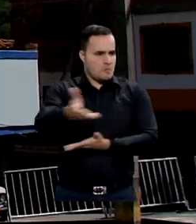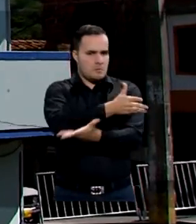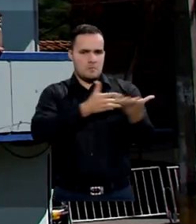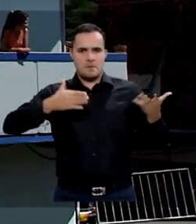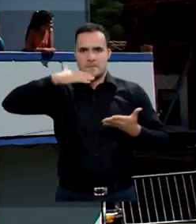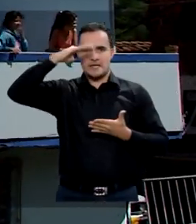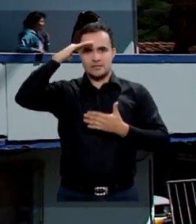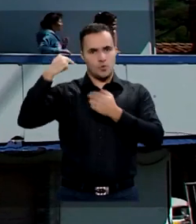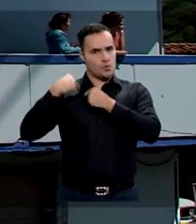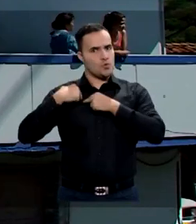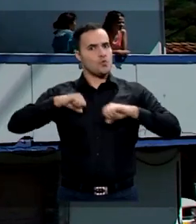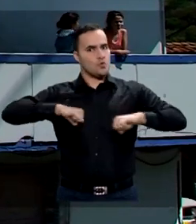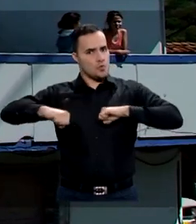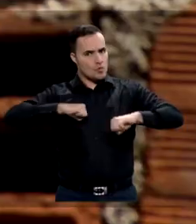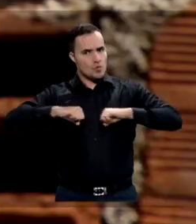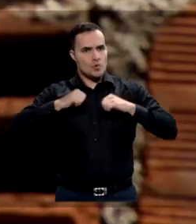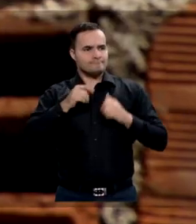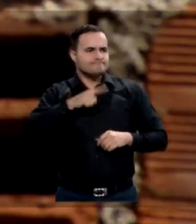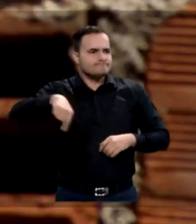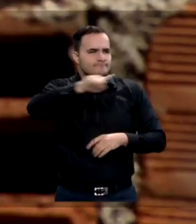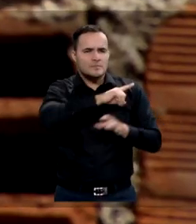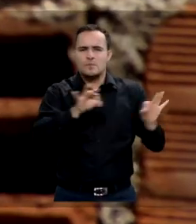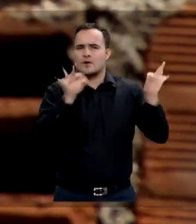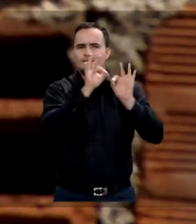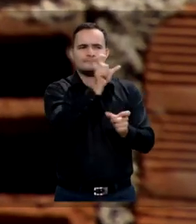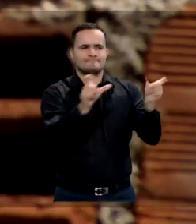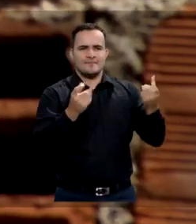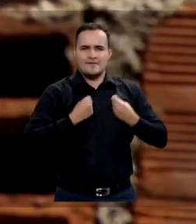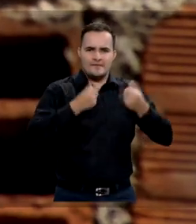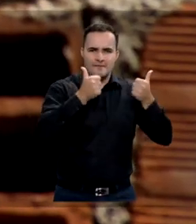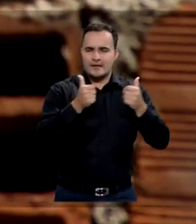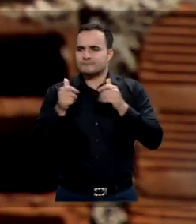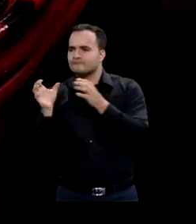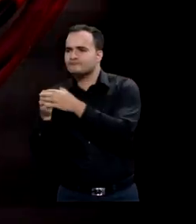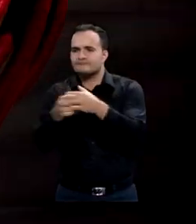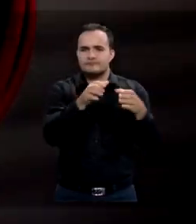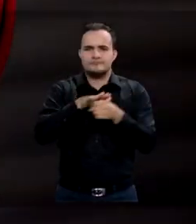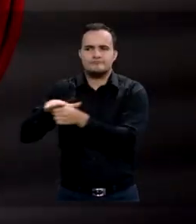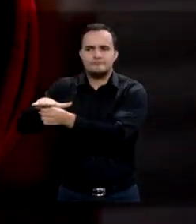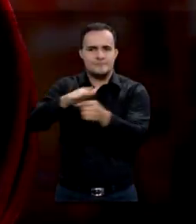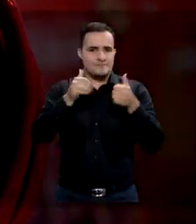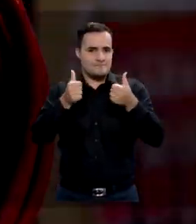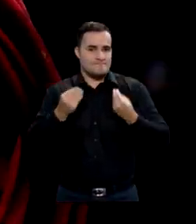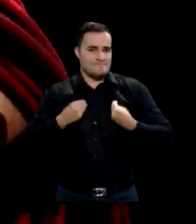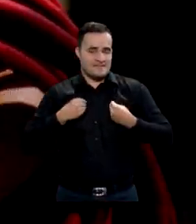manera responsable en la reactivación económica, cuidando de las comunidades y de su salud.